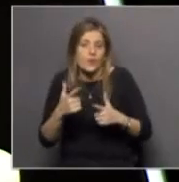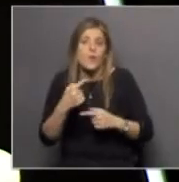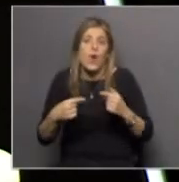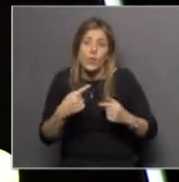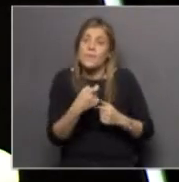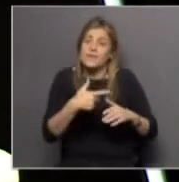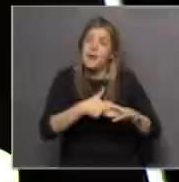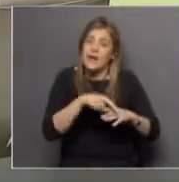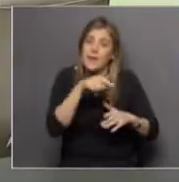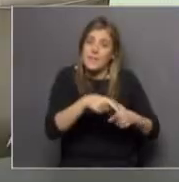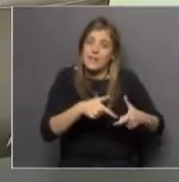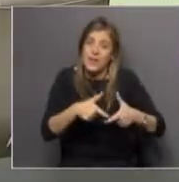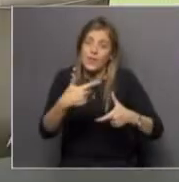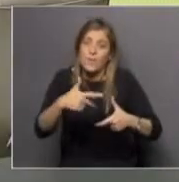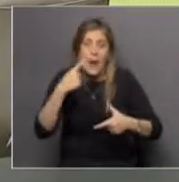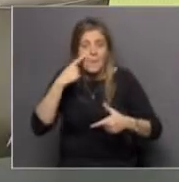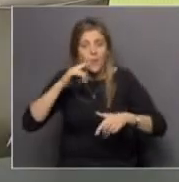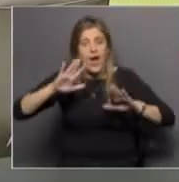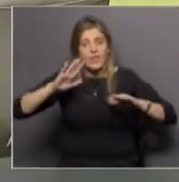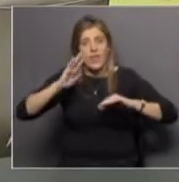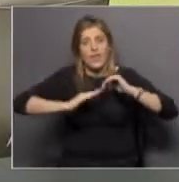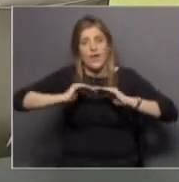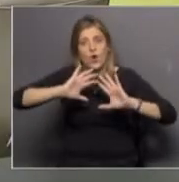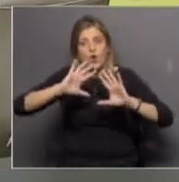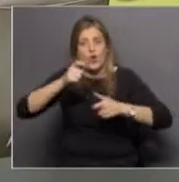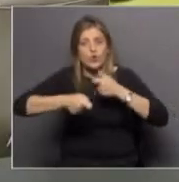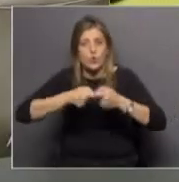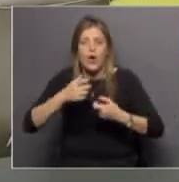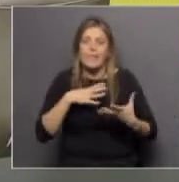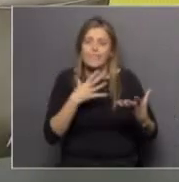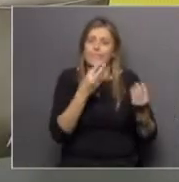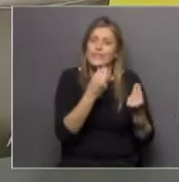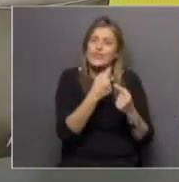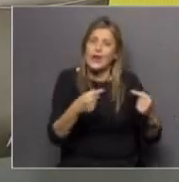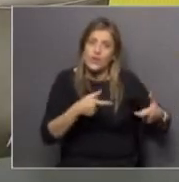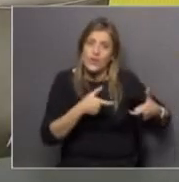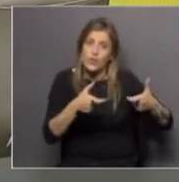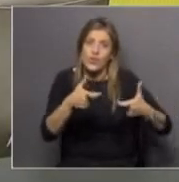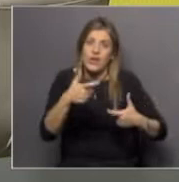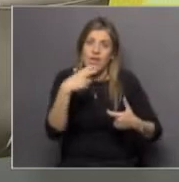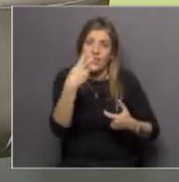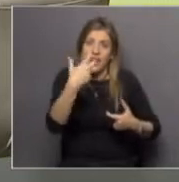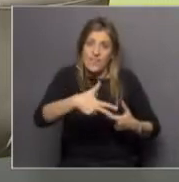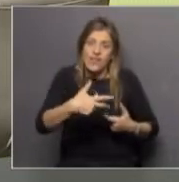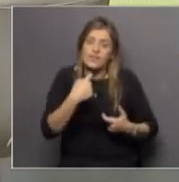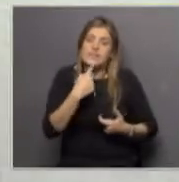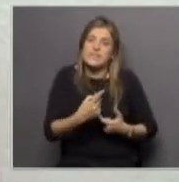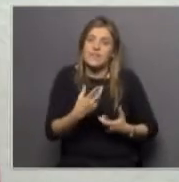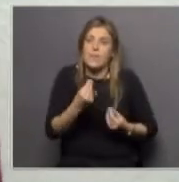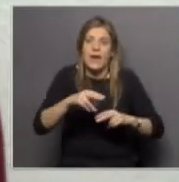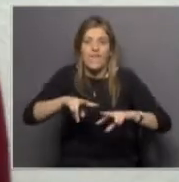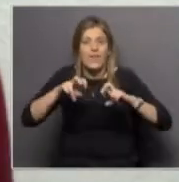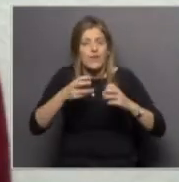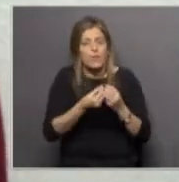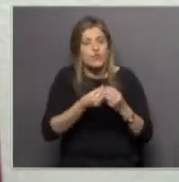herramientas para su trabajo son muchísimas son aplicaciones y los estudios que se pueden hacer con este túnel del viento que bueno